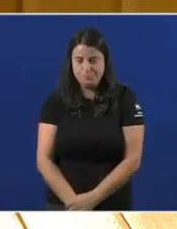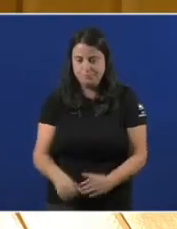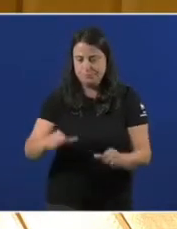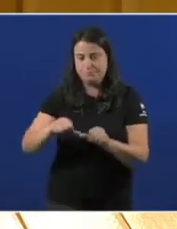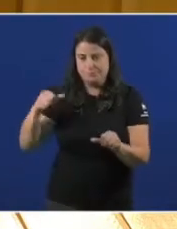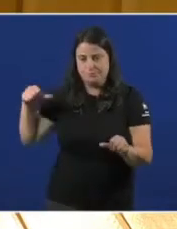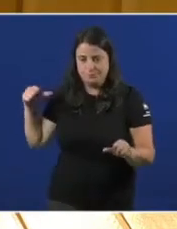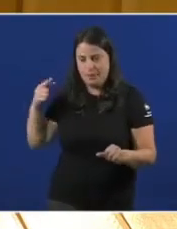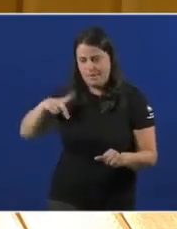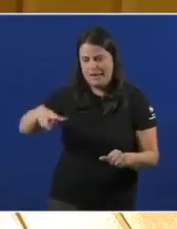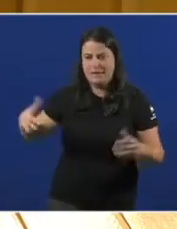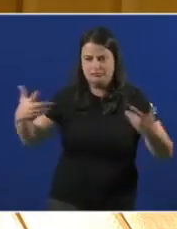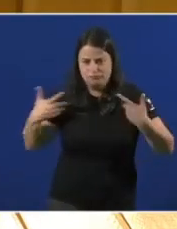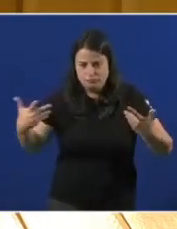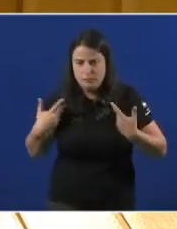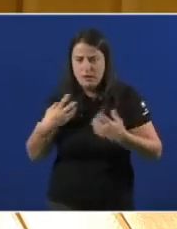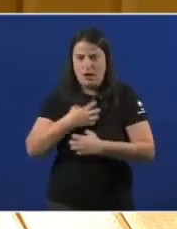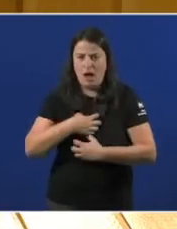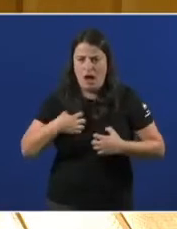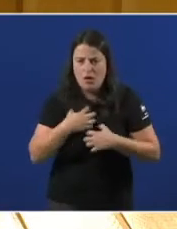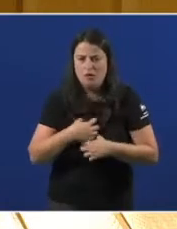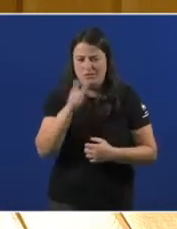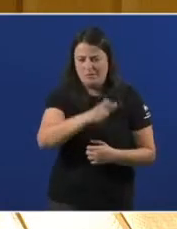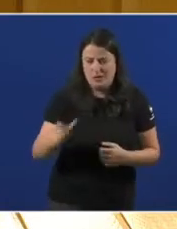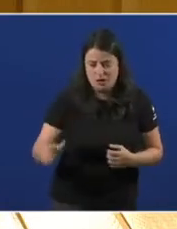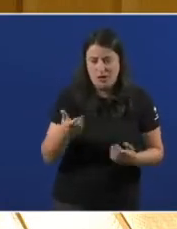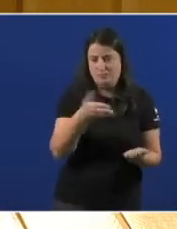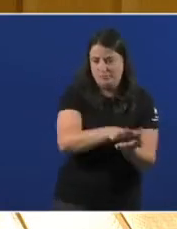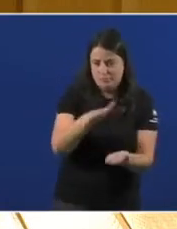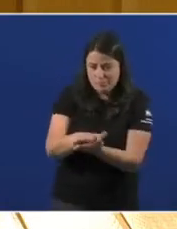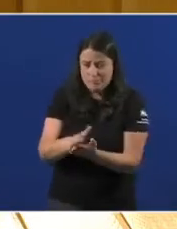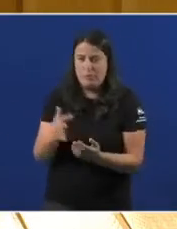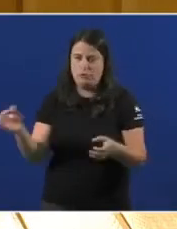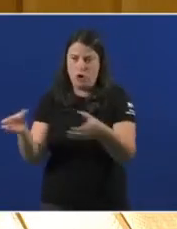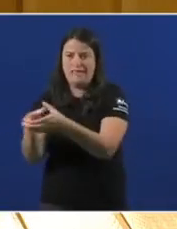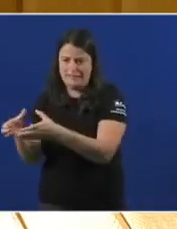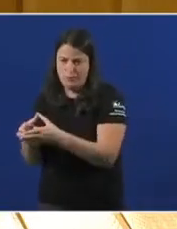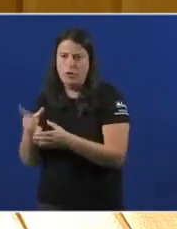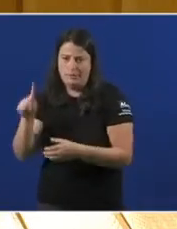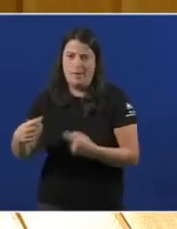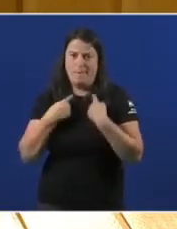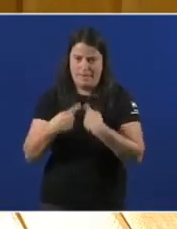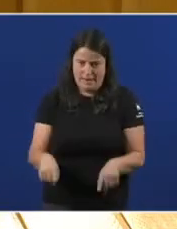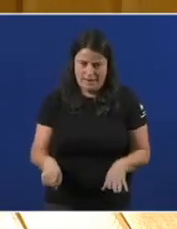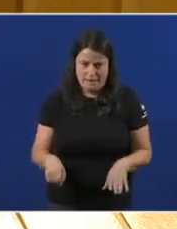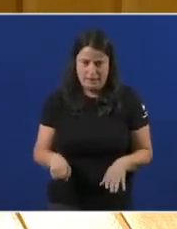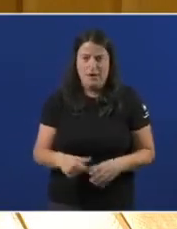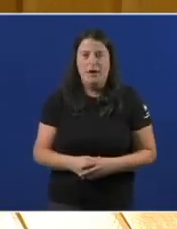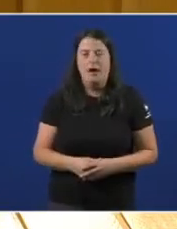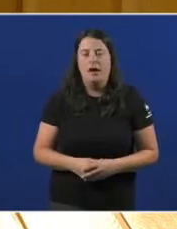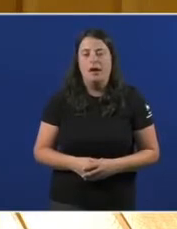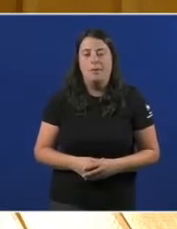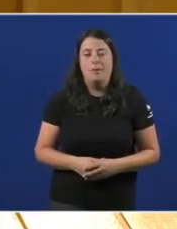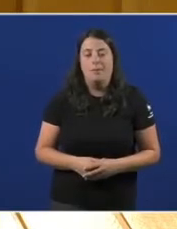sufrimiento, de angustia, de perdas no personal e no colectivo, pero tamén foron meses onde a